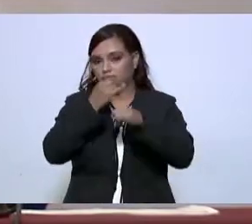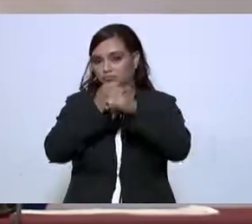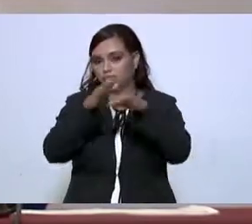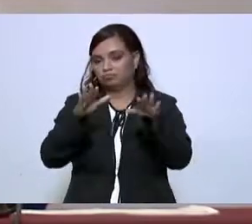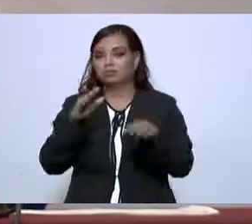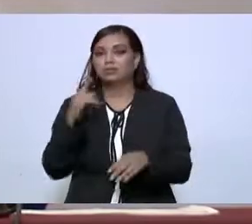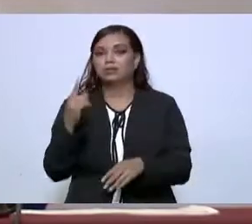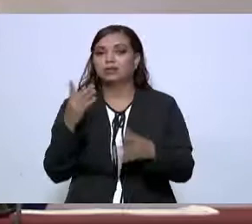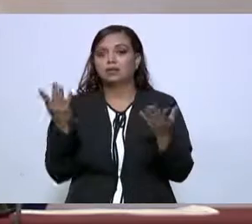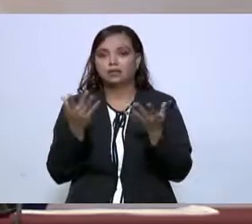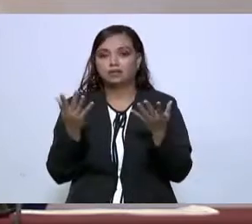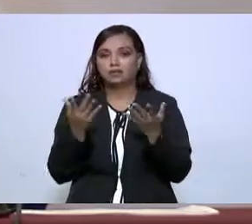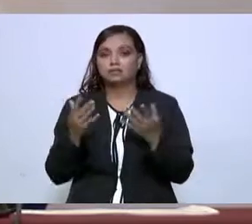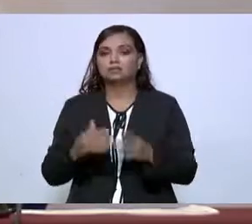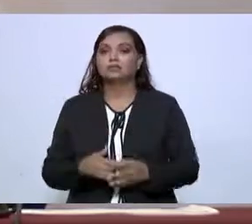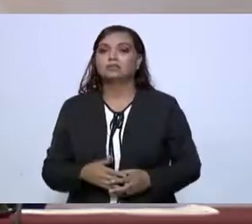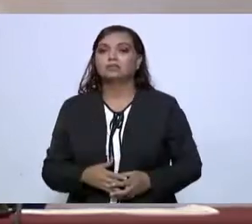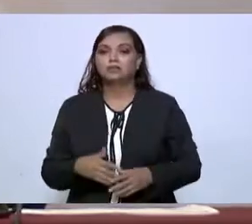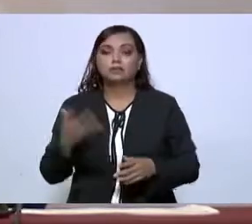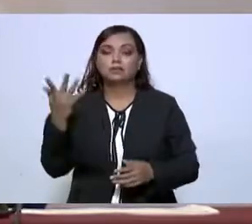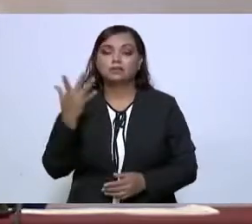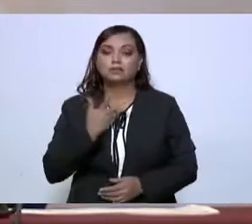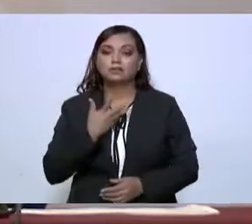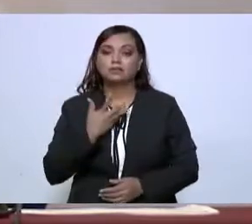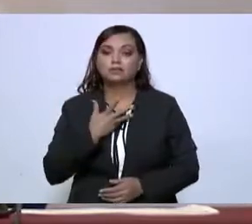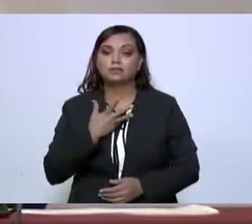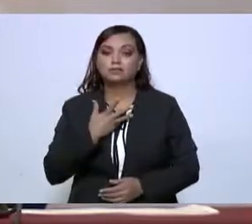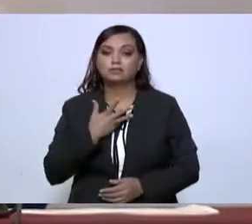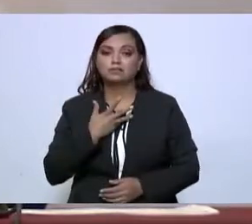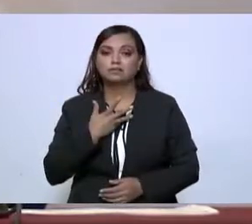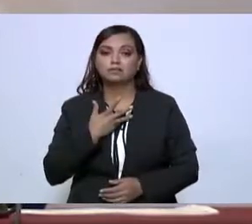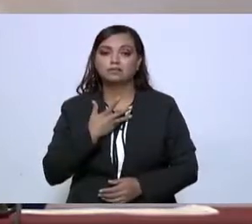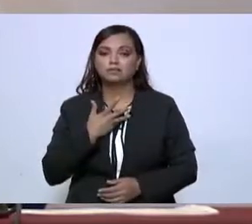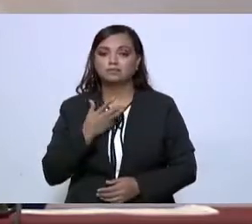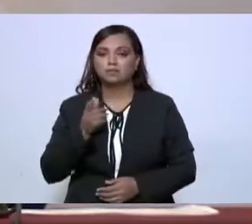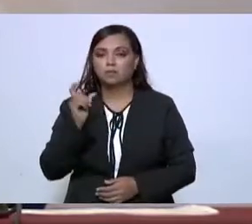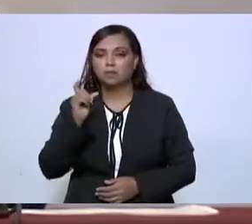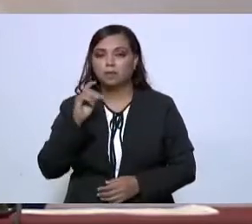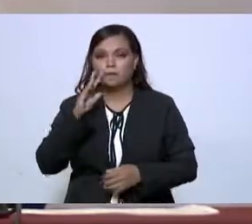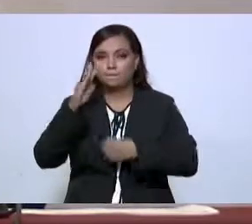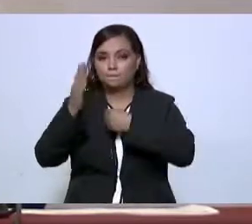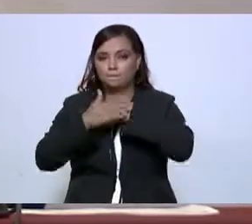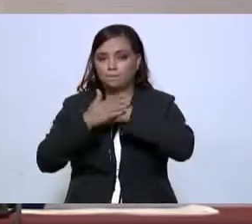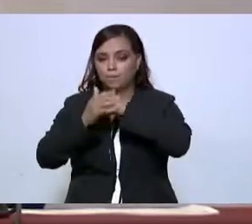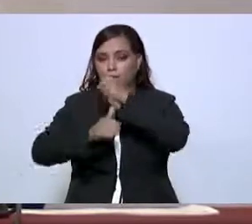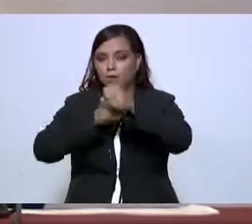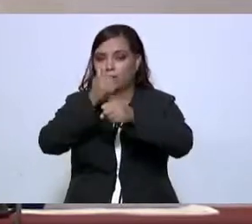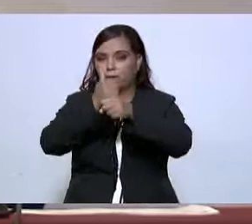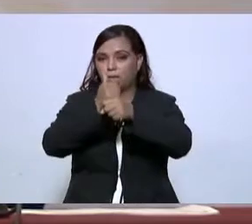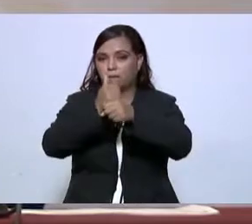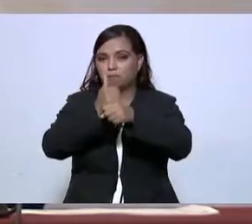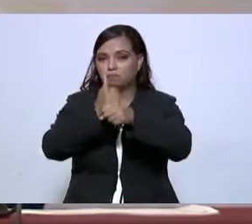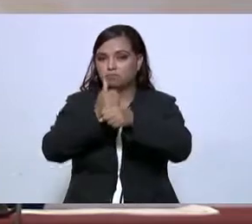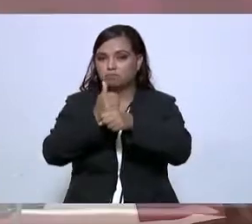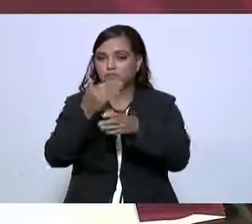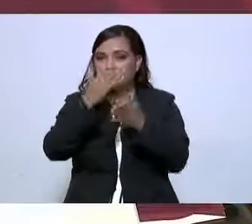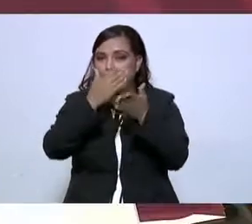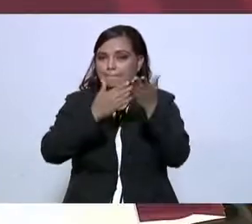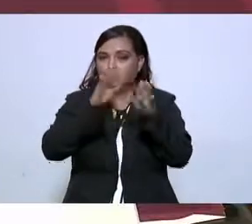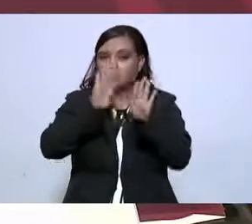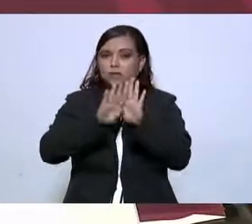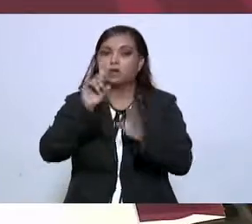vamos a tener a mediados del año próximo 49